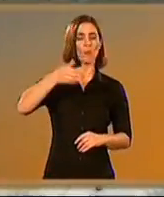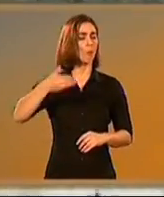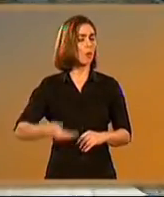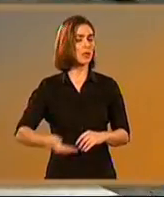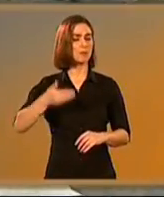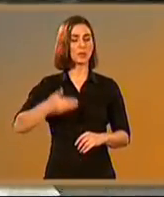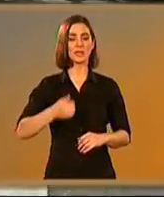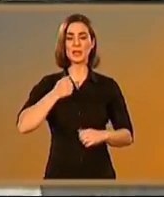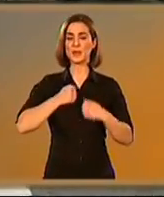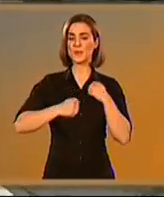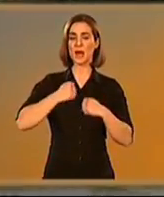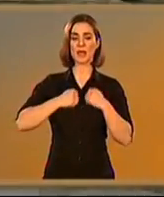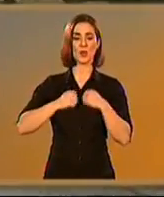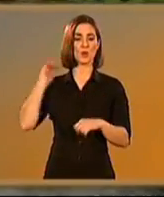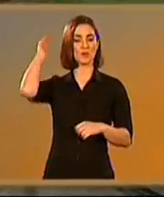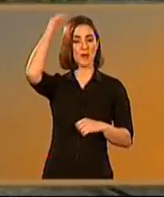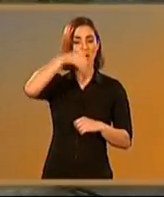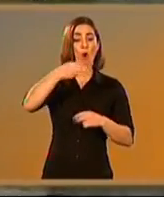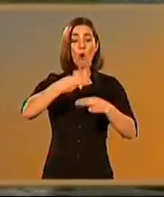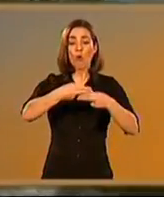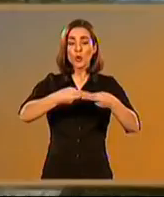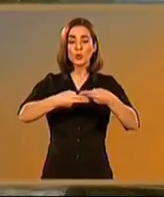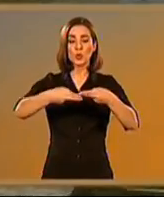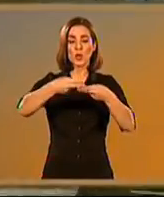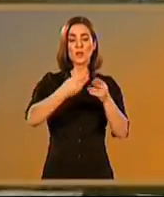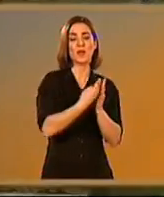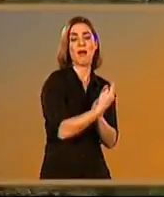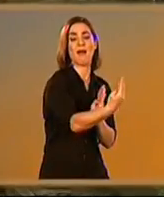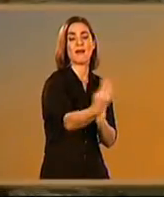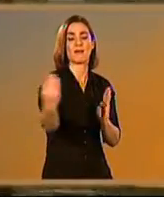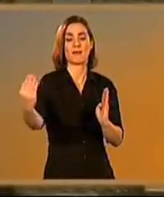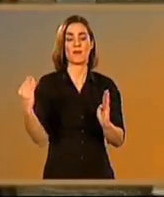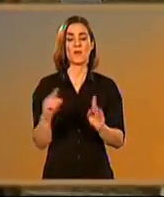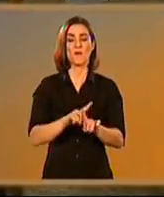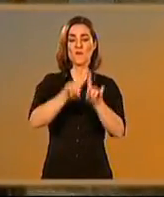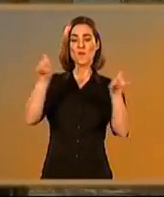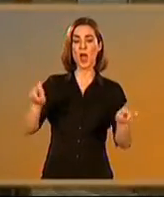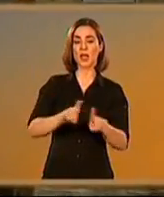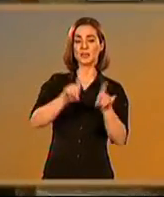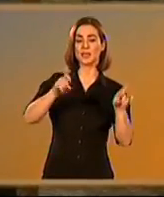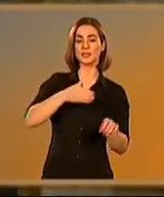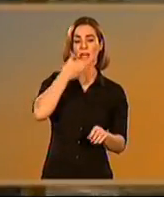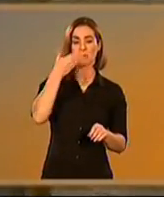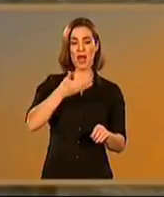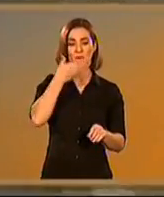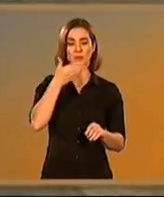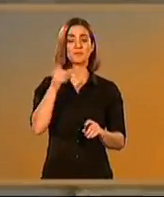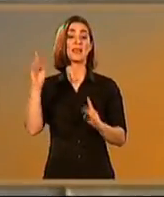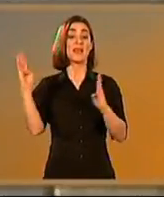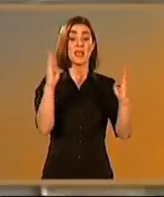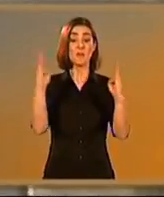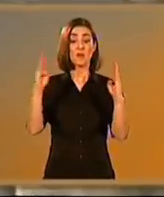Especialmente sugestivos son sus baños romanos, construidos alrededor de las fuentes termales, que hay que situar en el contexto de la